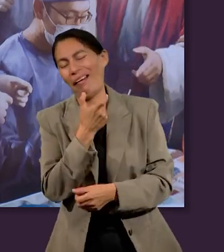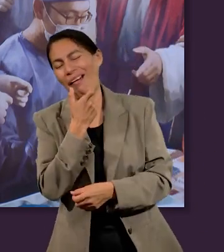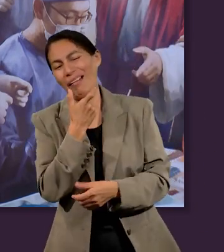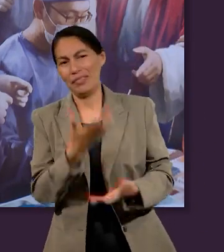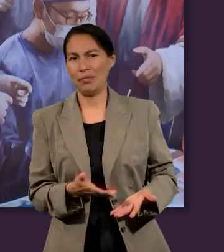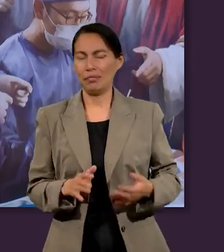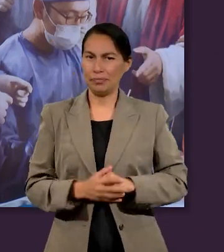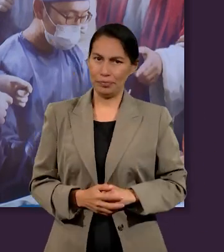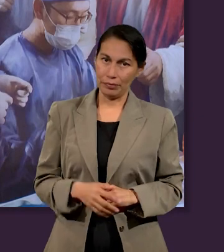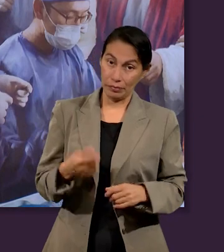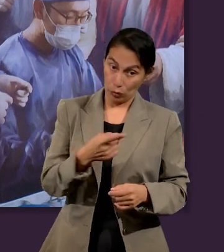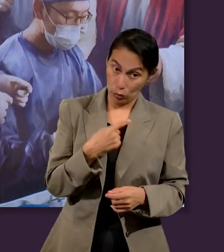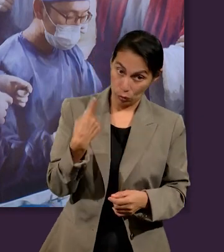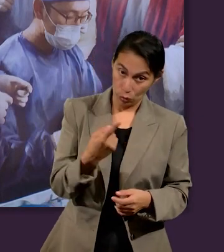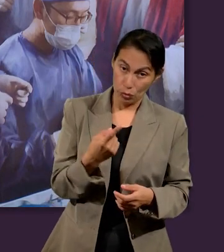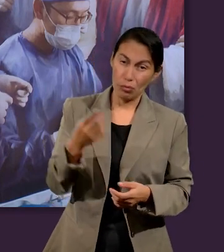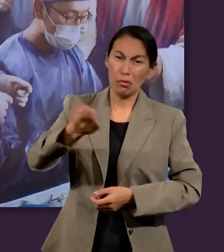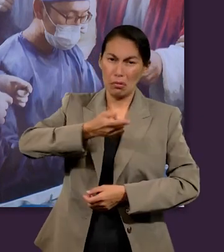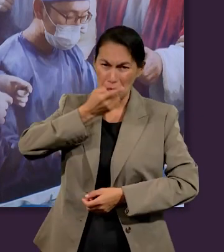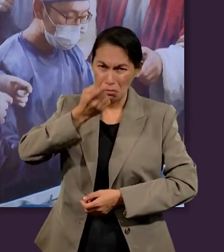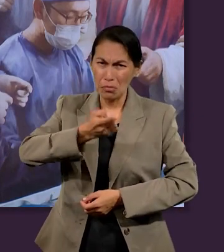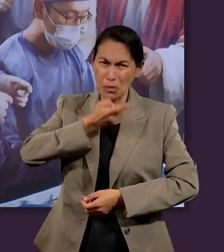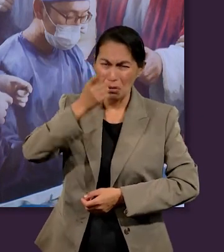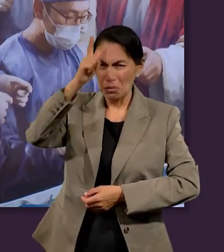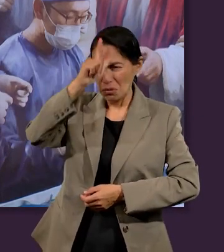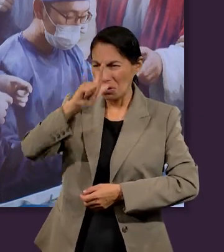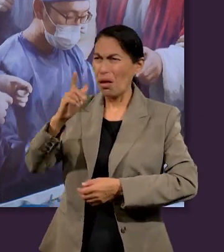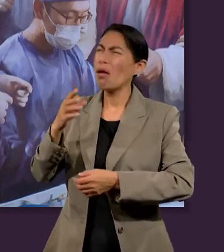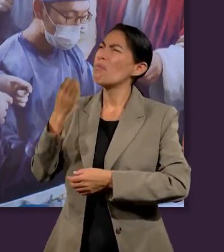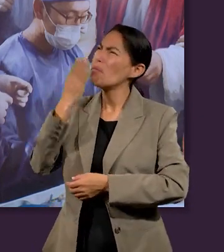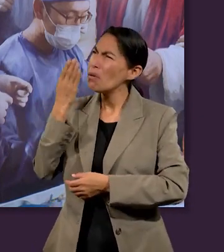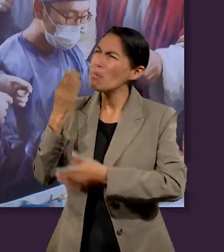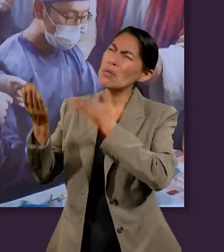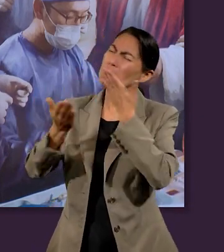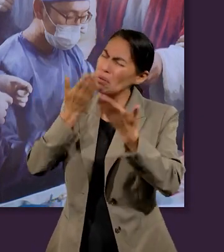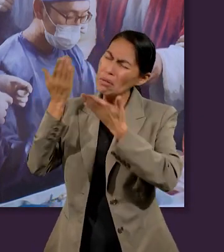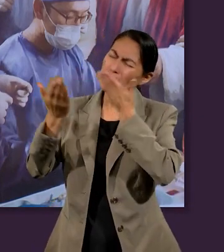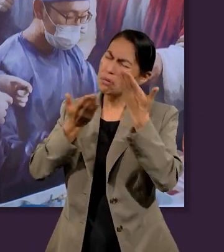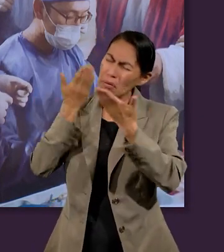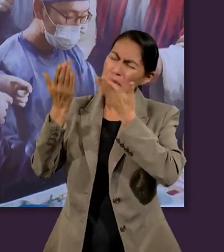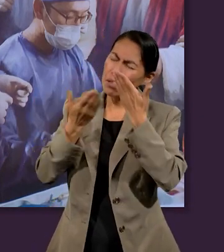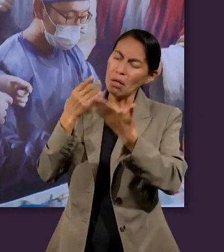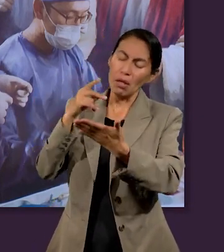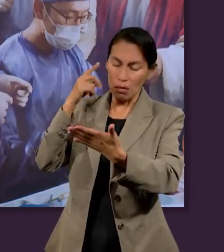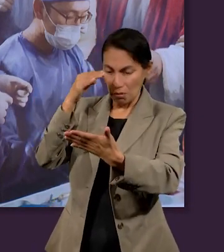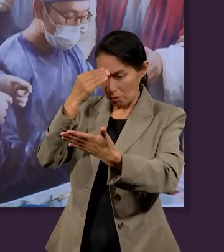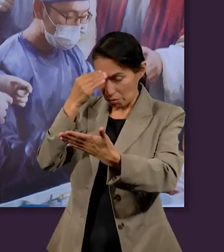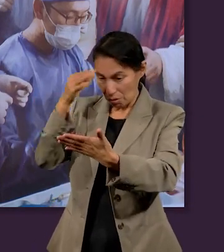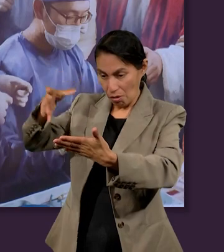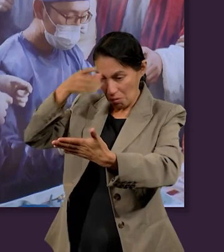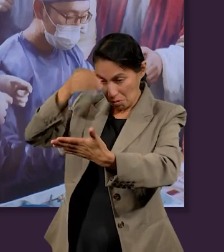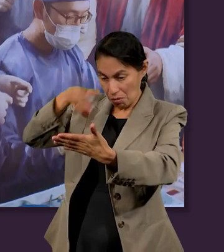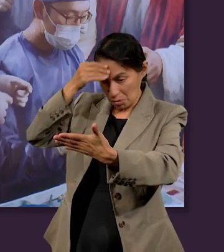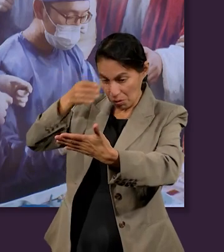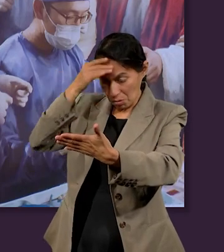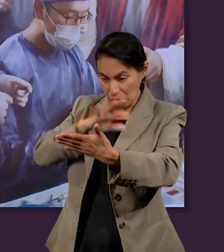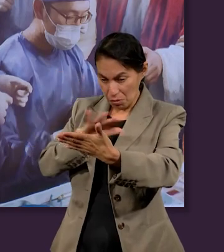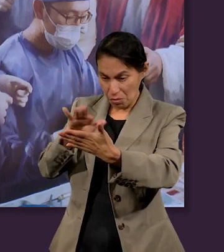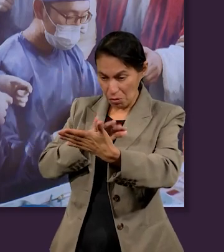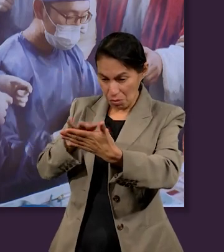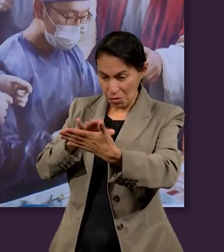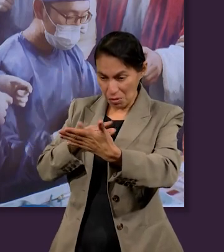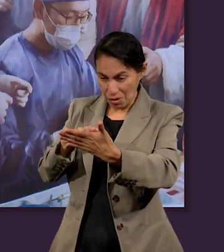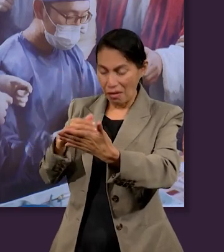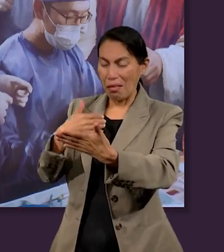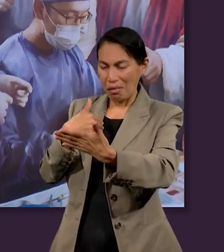tiempo también, que igual es una disciplina espiritual, estudiar la Biblia para conocer la voluntad